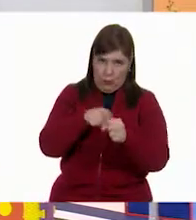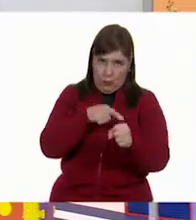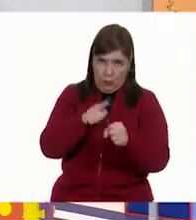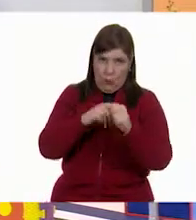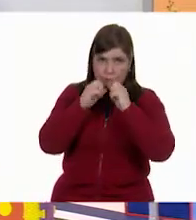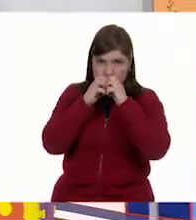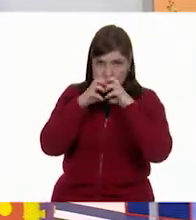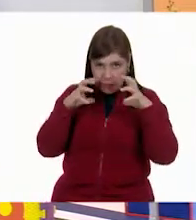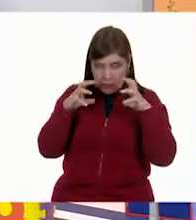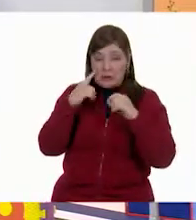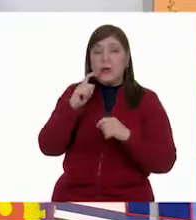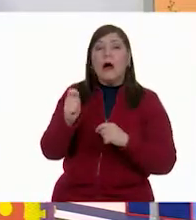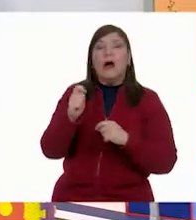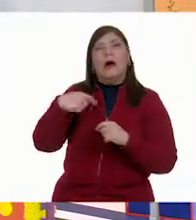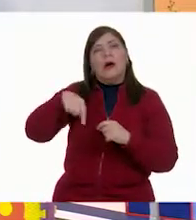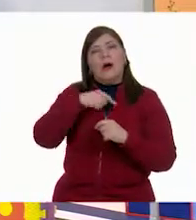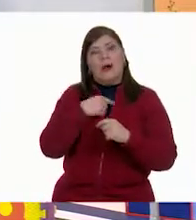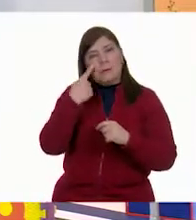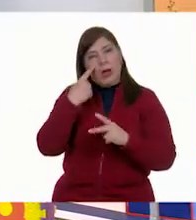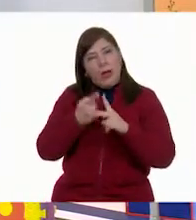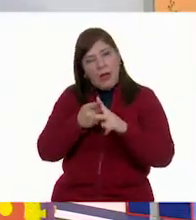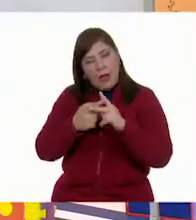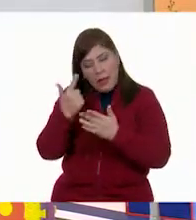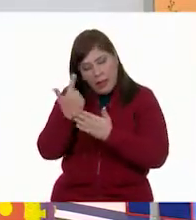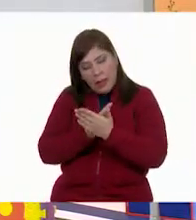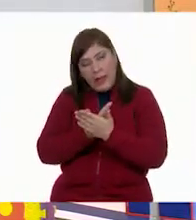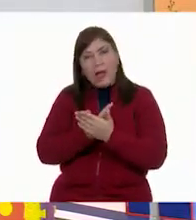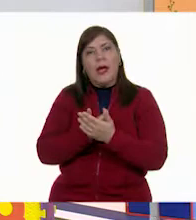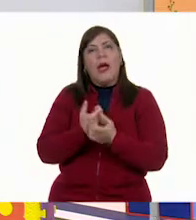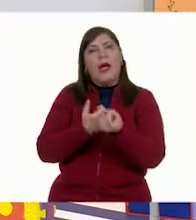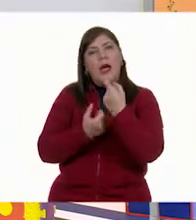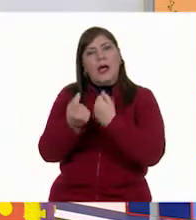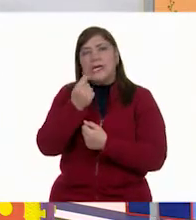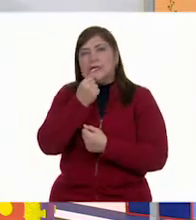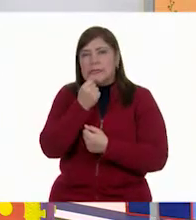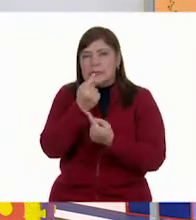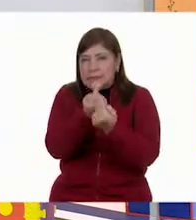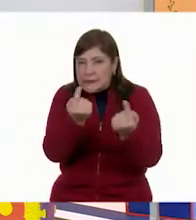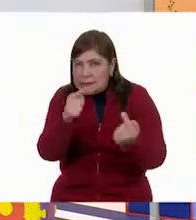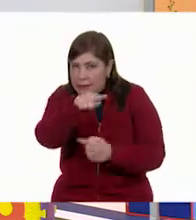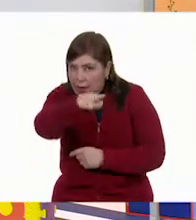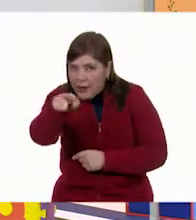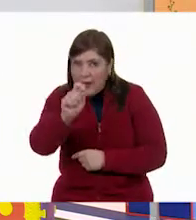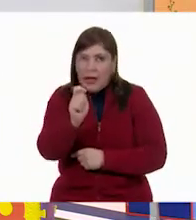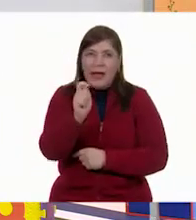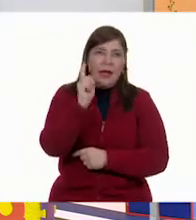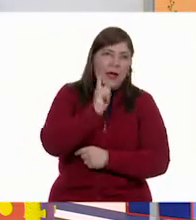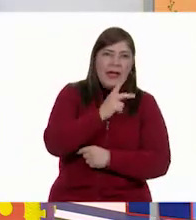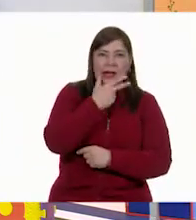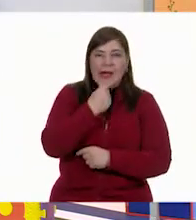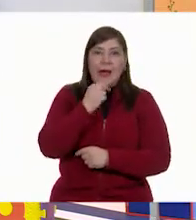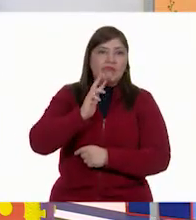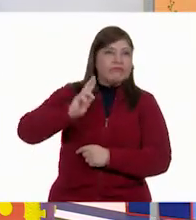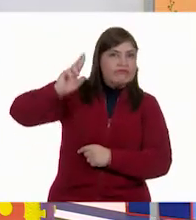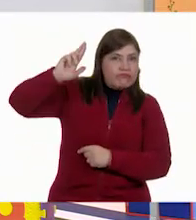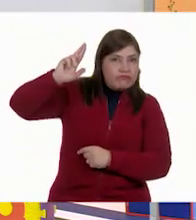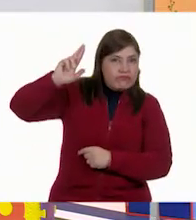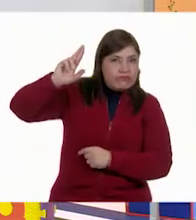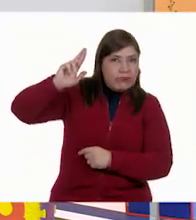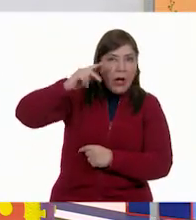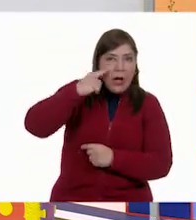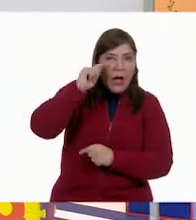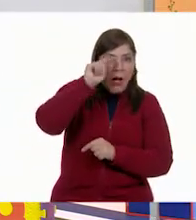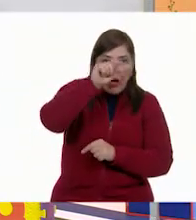a contar los primeros niños de allá en casa o niñas que nos estén viendo que levanten la mano. Y vamos a